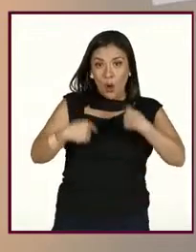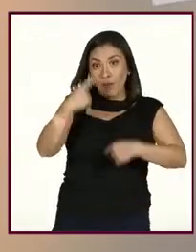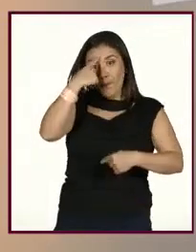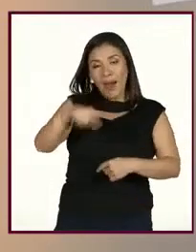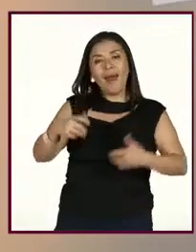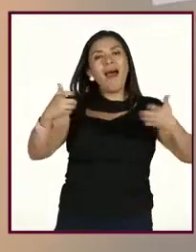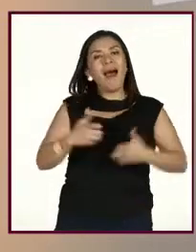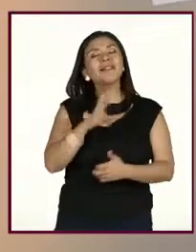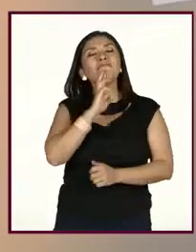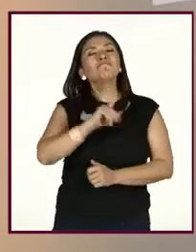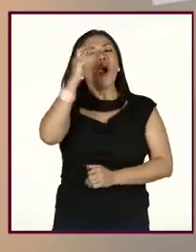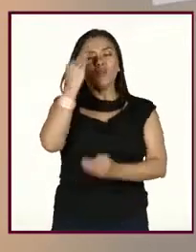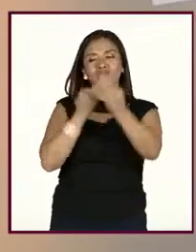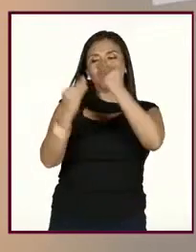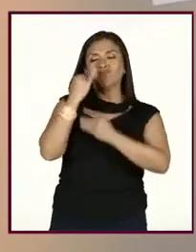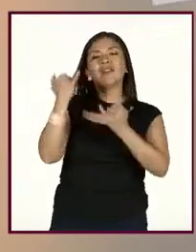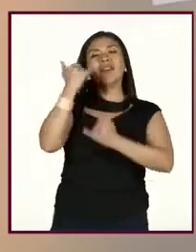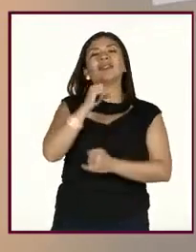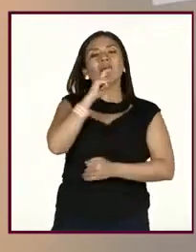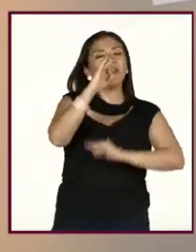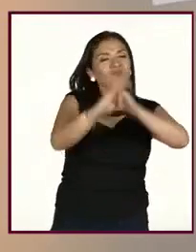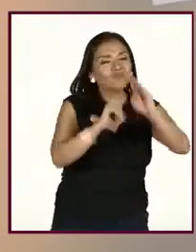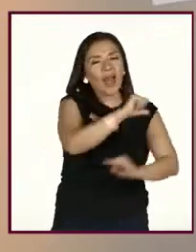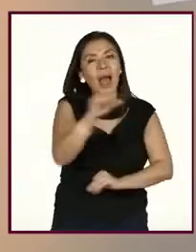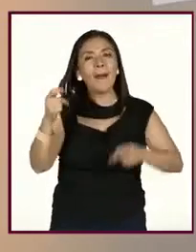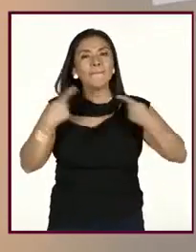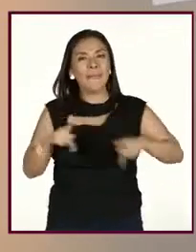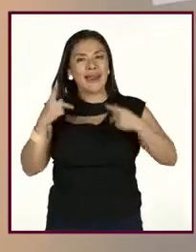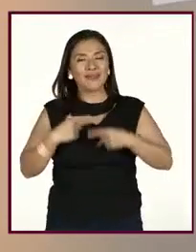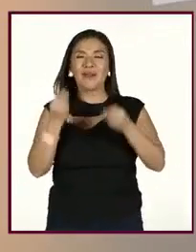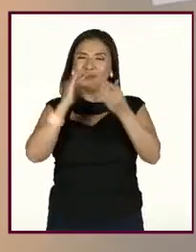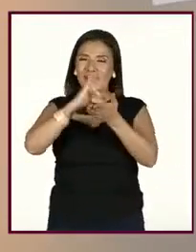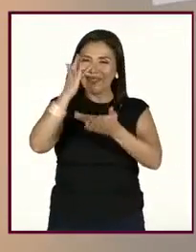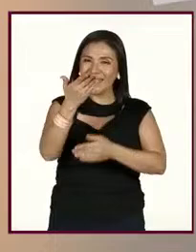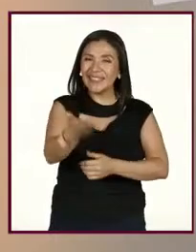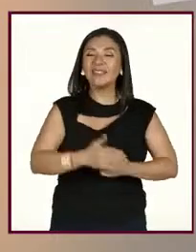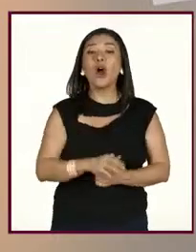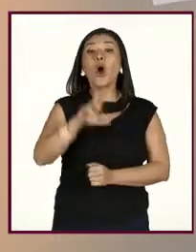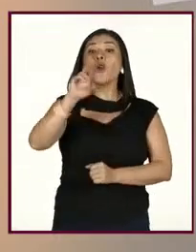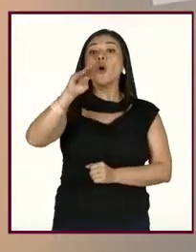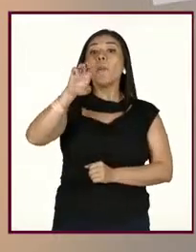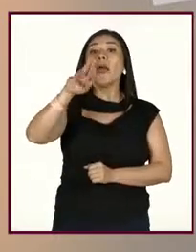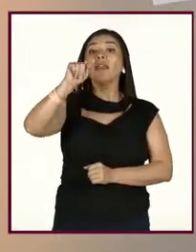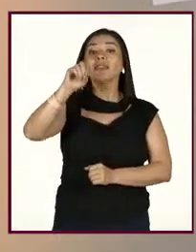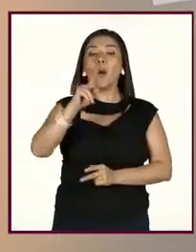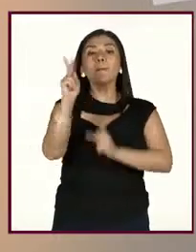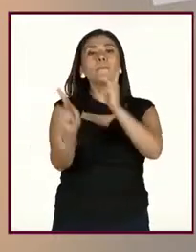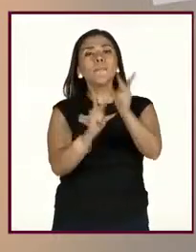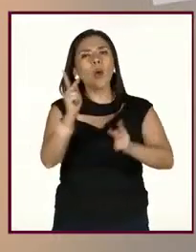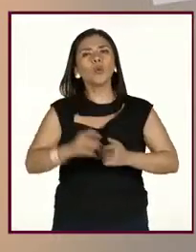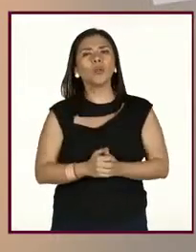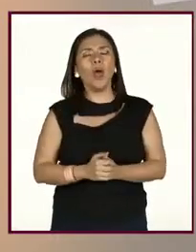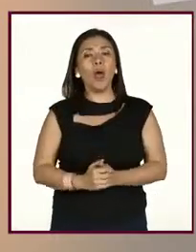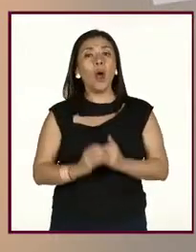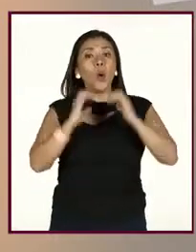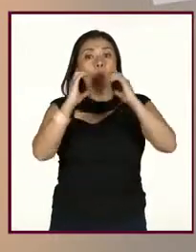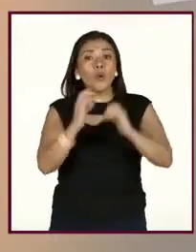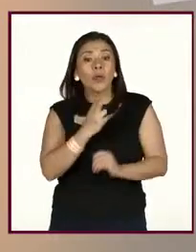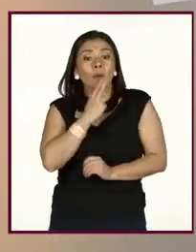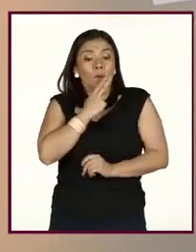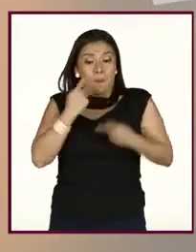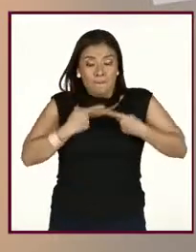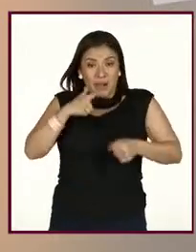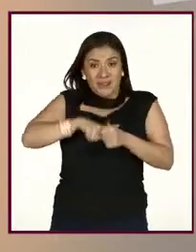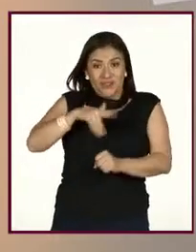mejor a uno mismo y los demás. Muchísimas gracias, Lupita, por este comentario. Roberto Domínguez pregunta, ¿el autocuidado